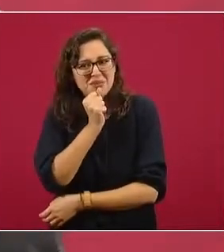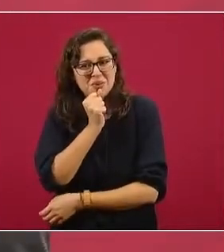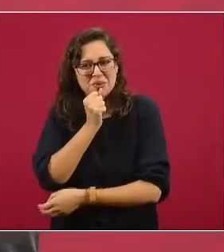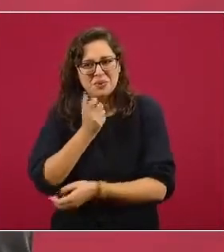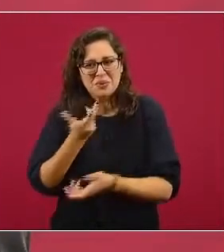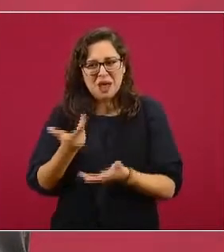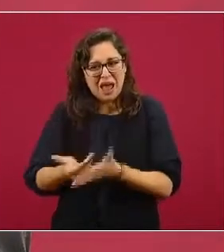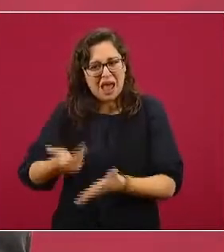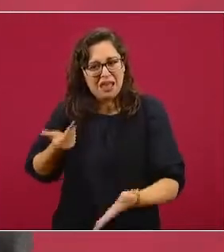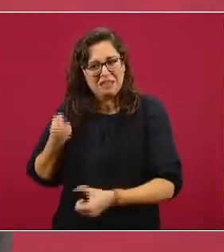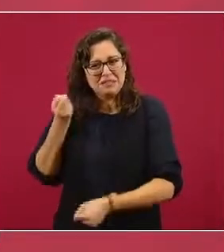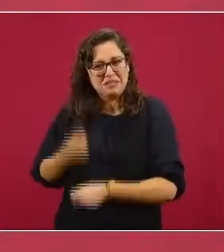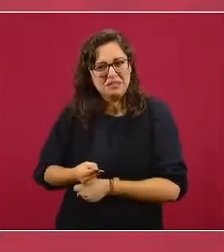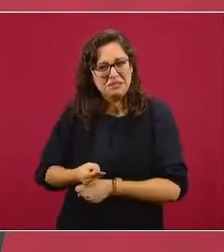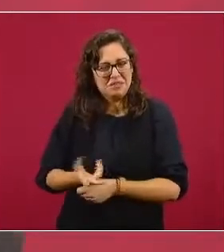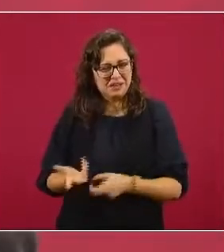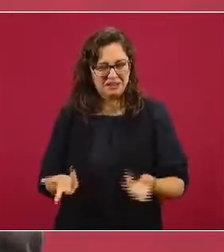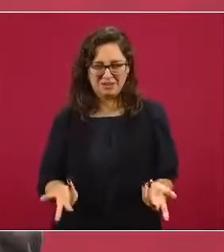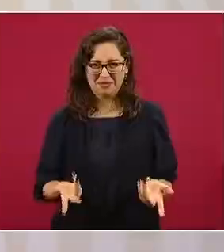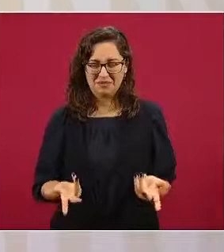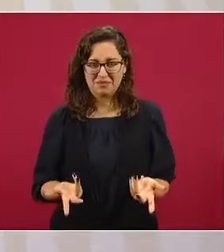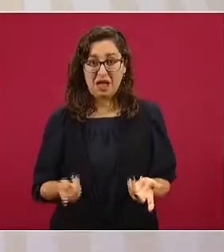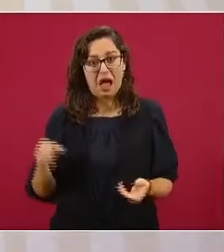Entonces, ¿por qué no esperar?